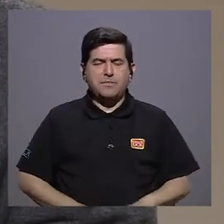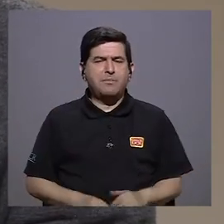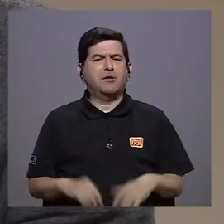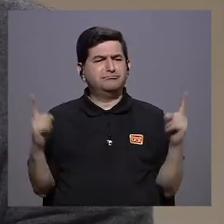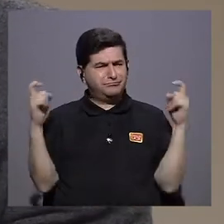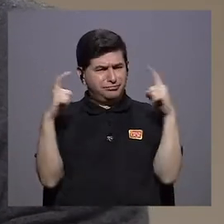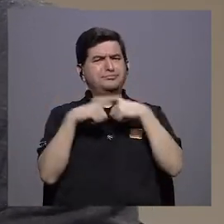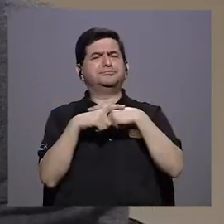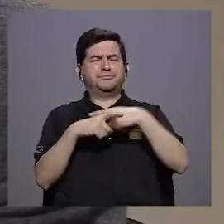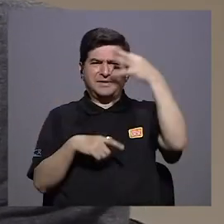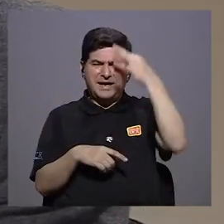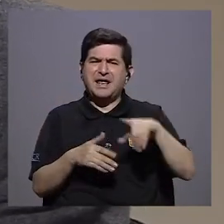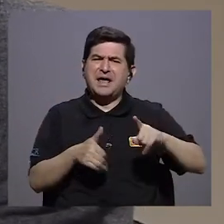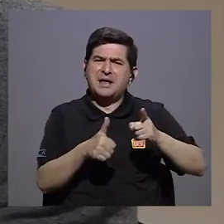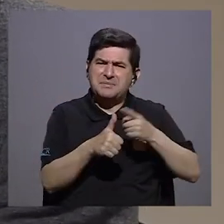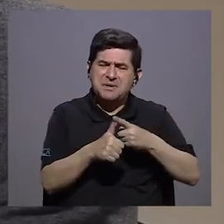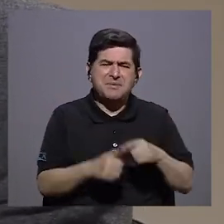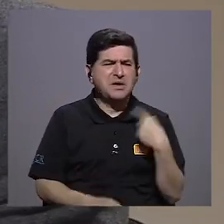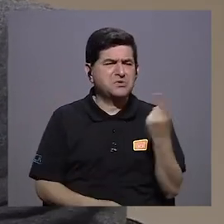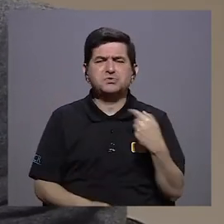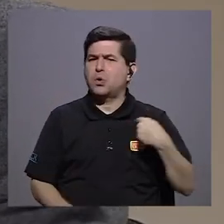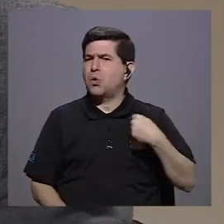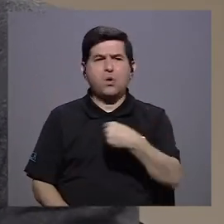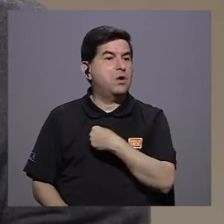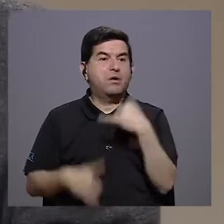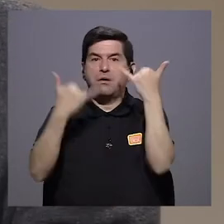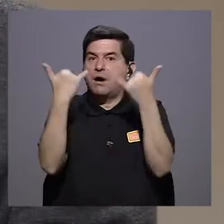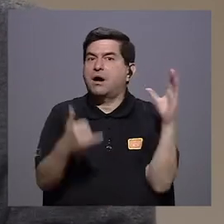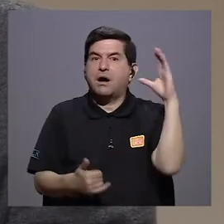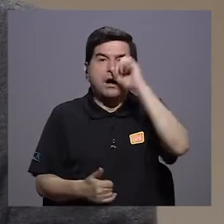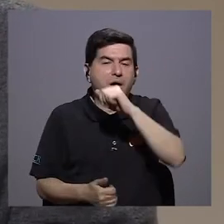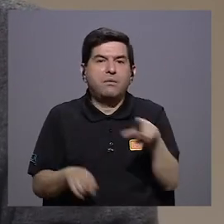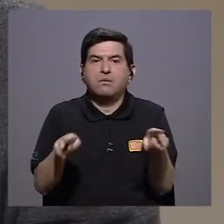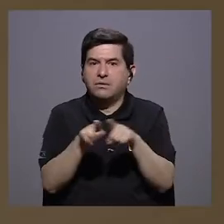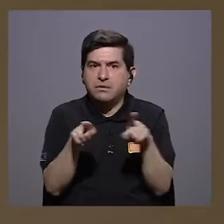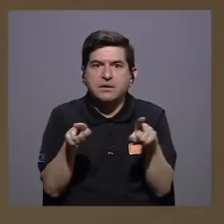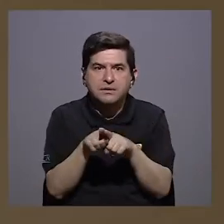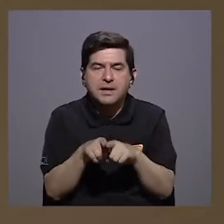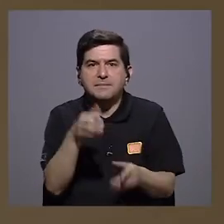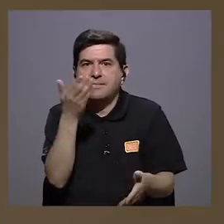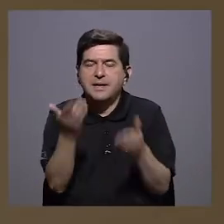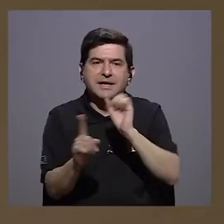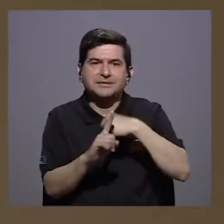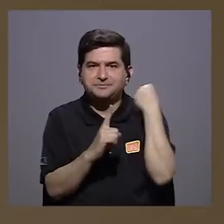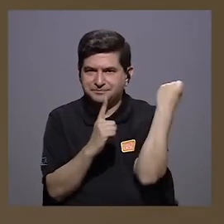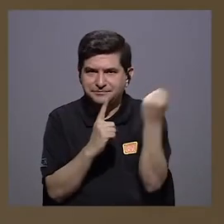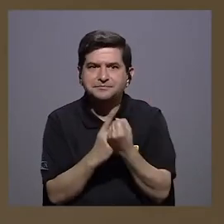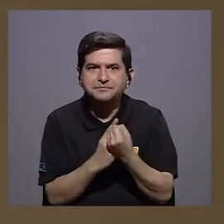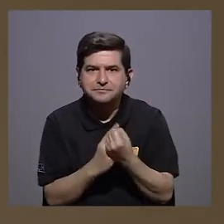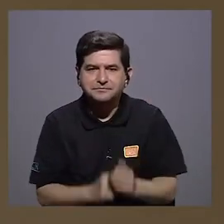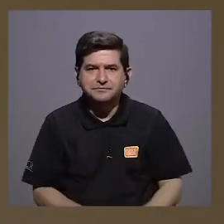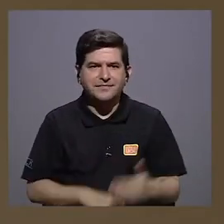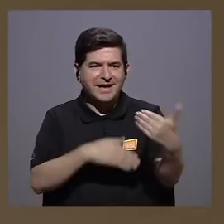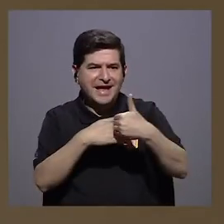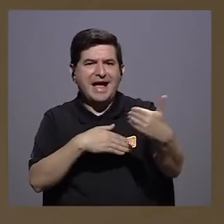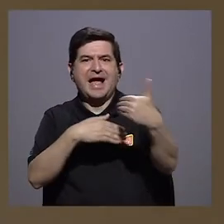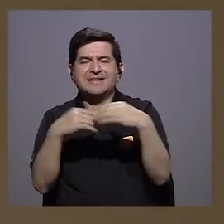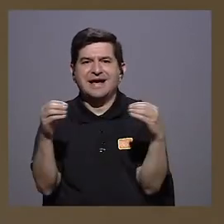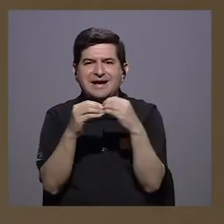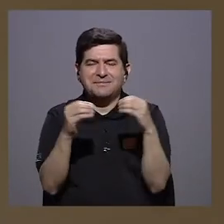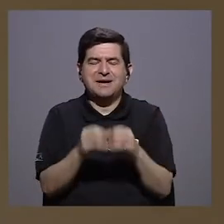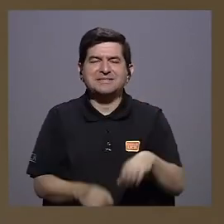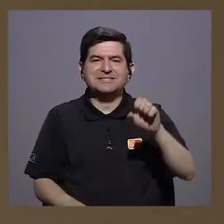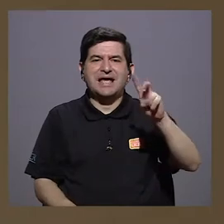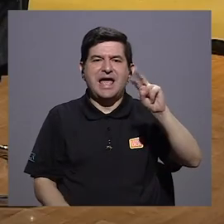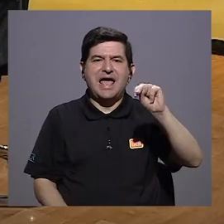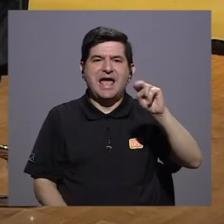muy complejo. Creíamos que al comienzo solo atacaba a los pulmones, ahora nos damos cuenta que tal vez sea una cuestión donde está atacando más el